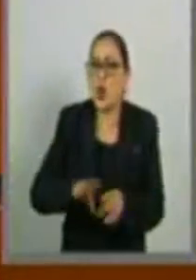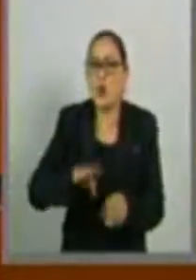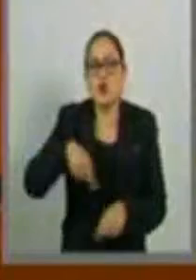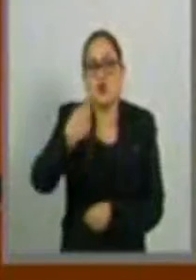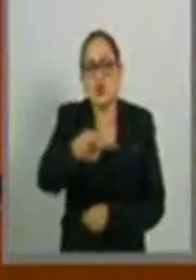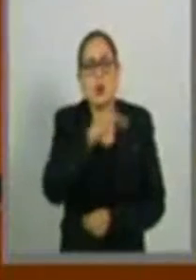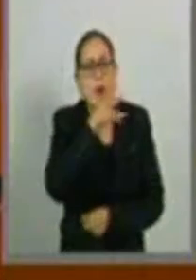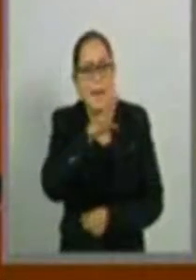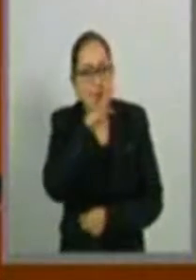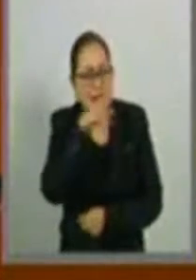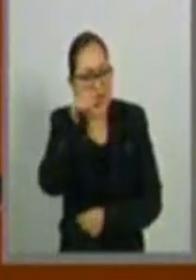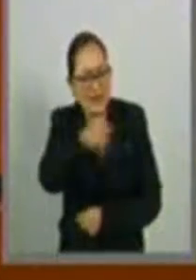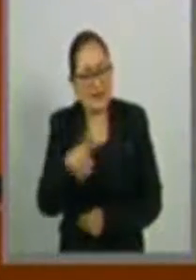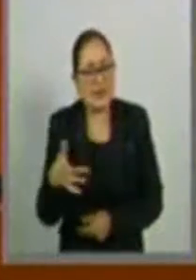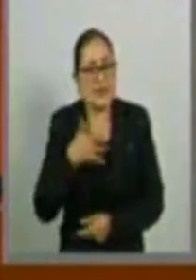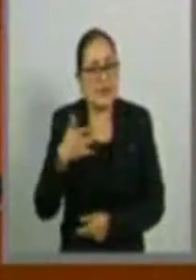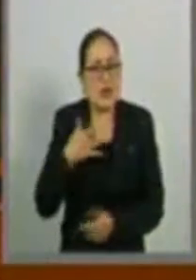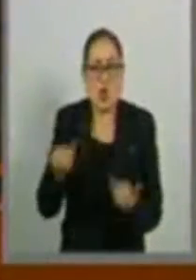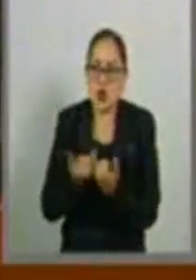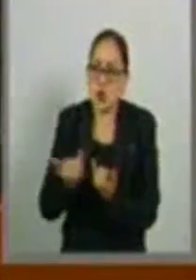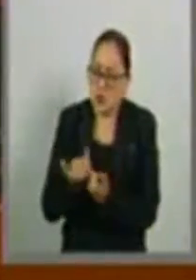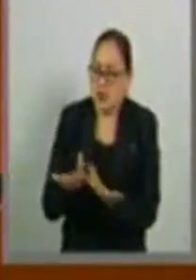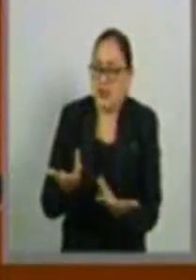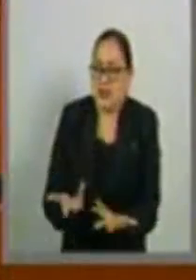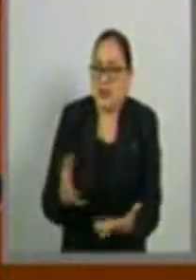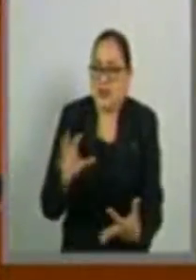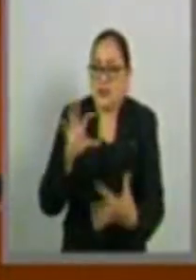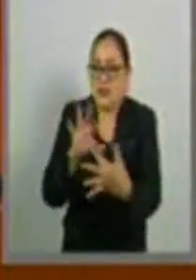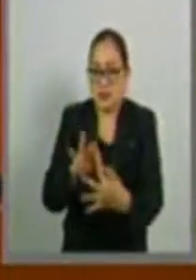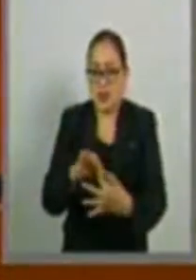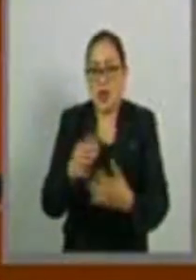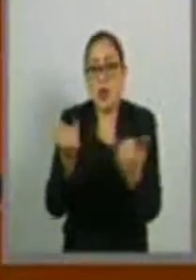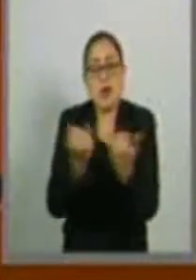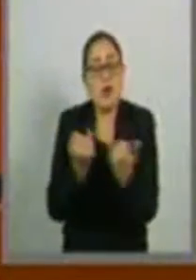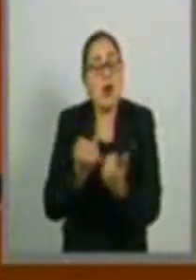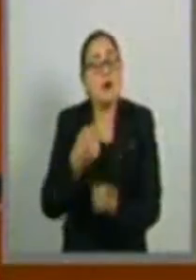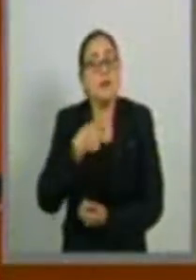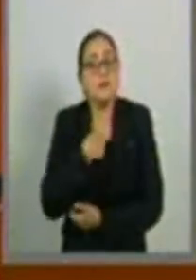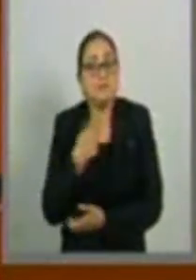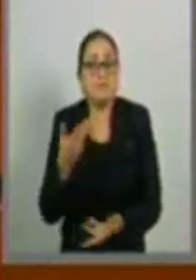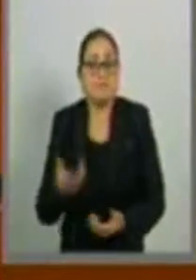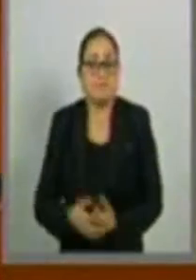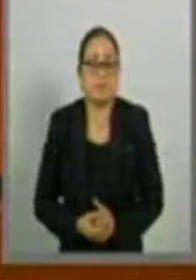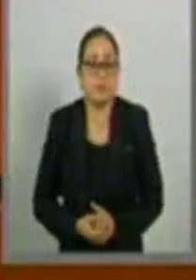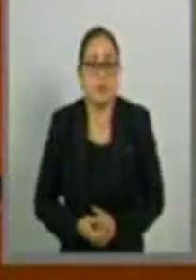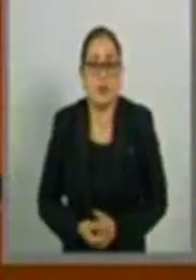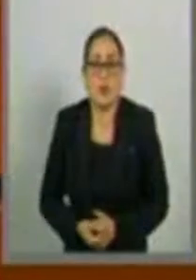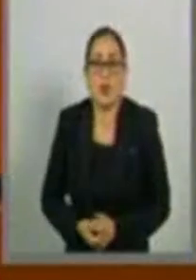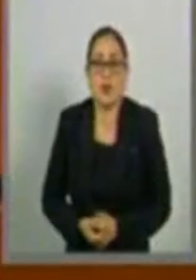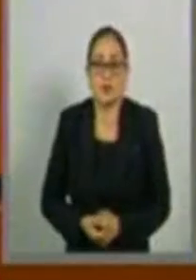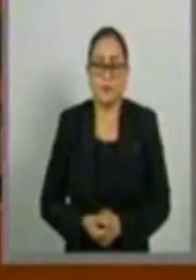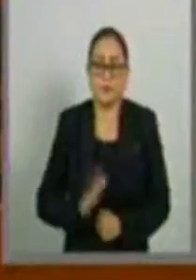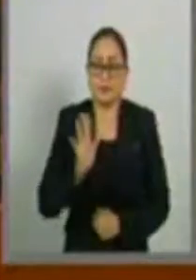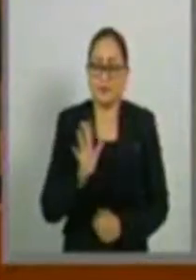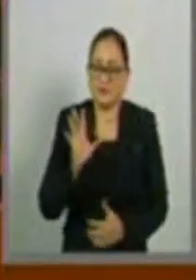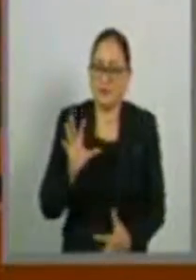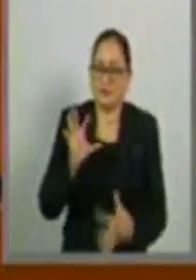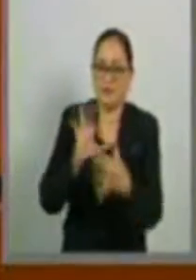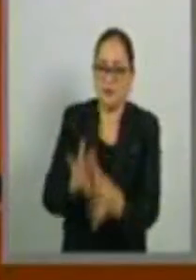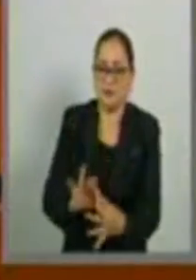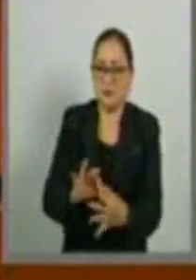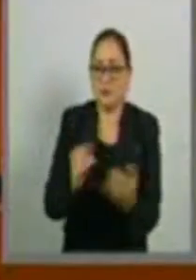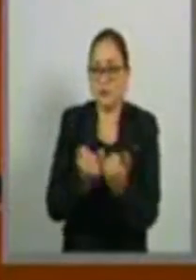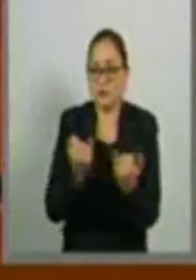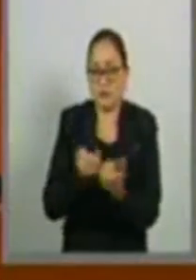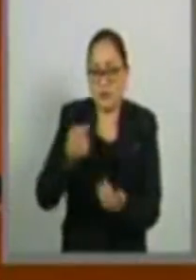familia de estos tres jóvenes también lo hago a manera de solidaridad que los